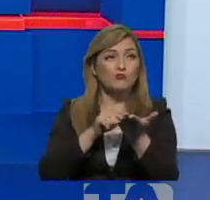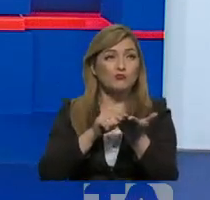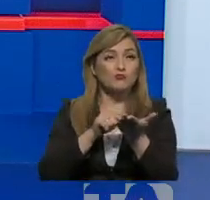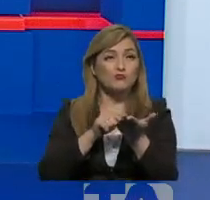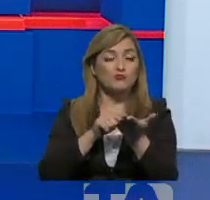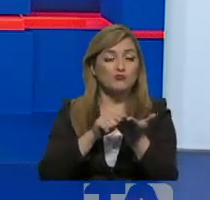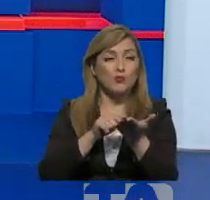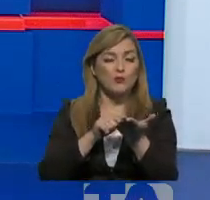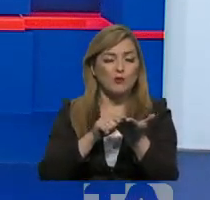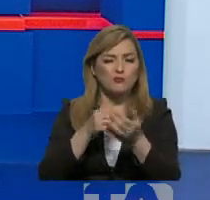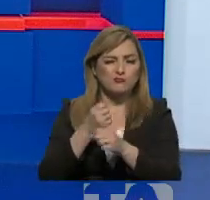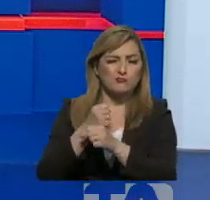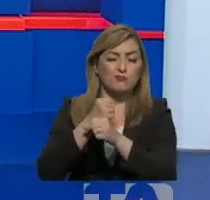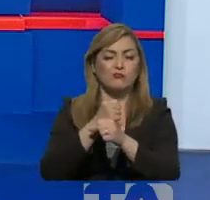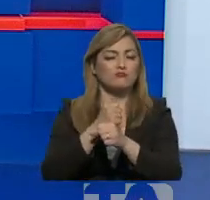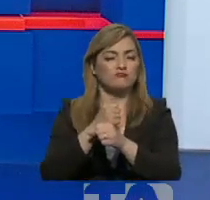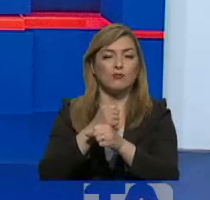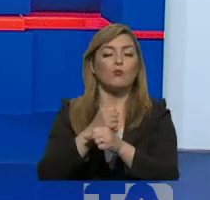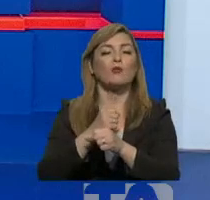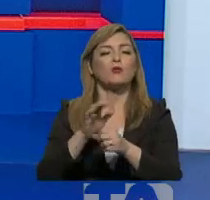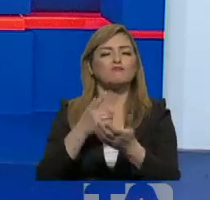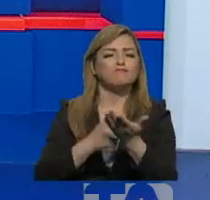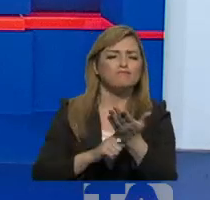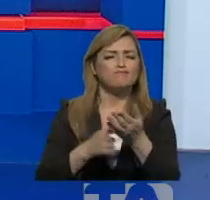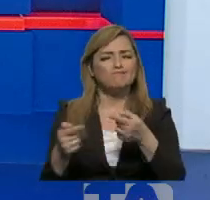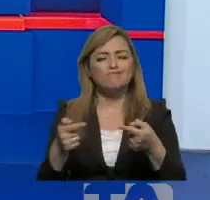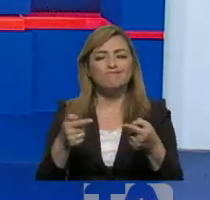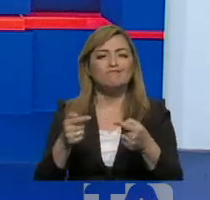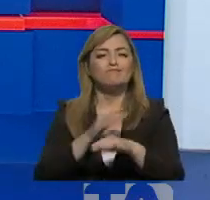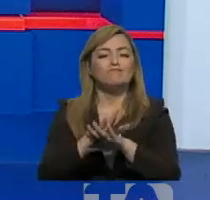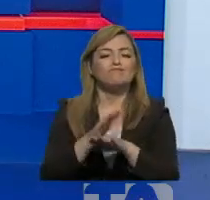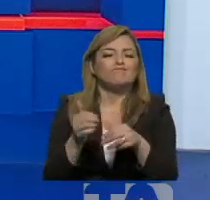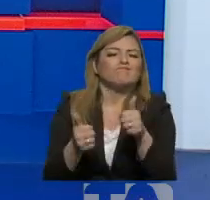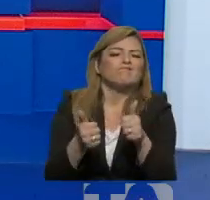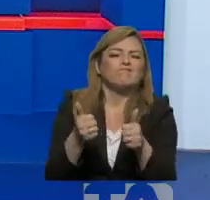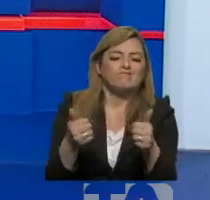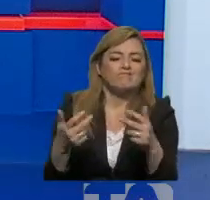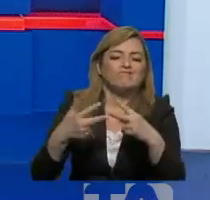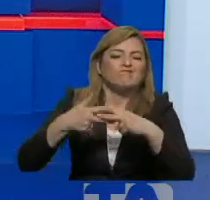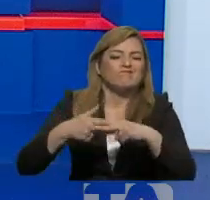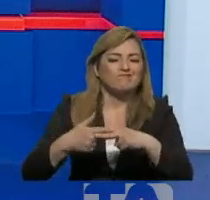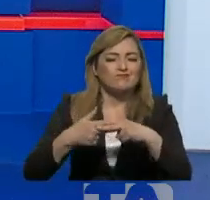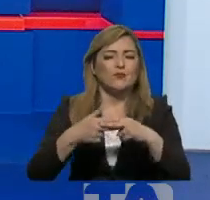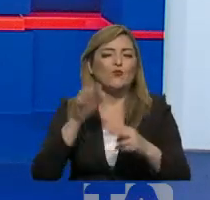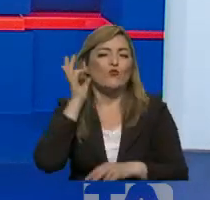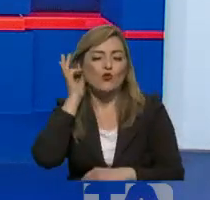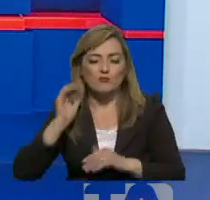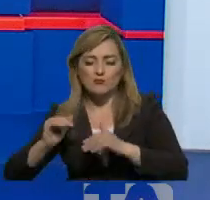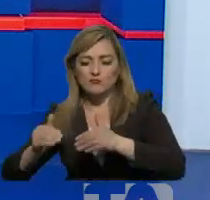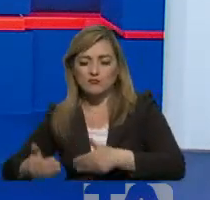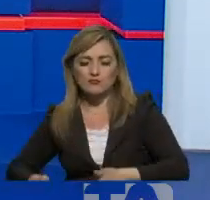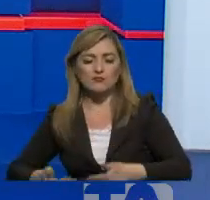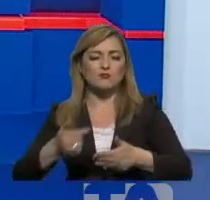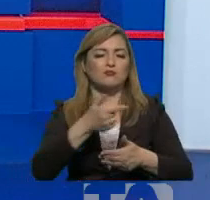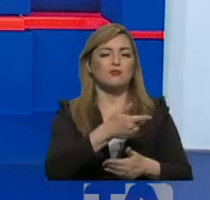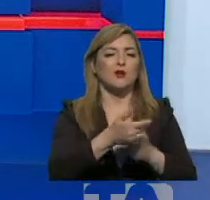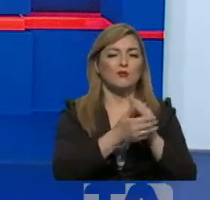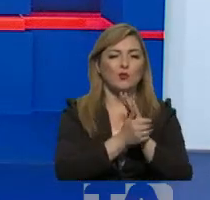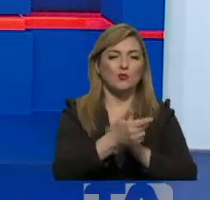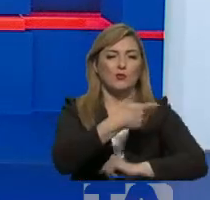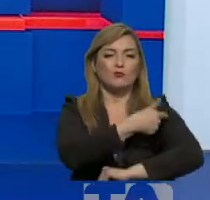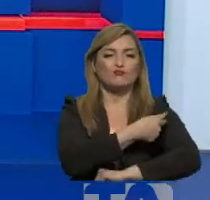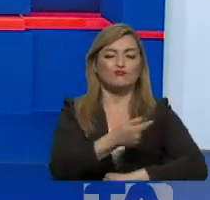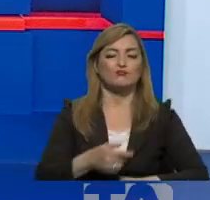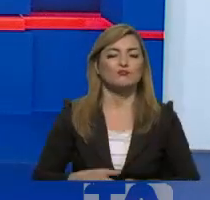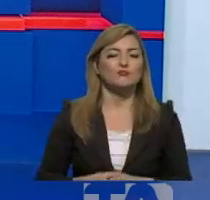todavía efectividad. Por lo tanto, se ha discutido ampliamente cuál es la relación que existe entre una mujer embarazada y la capacidad de recibir